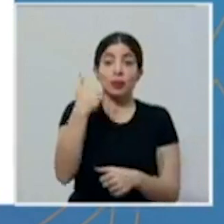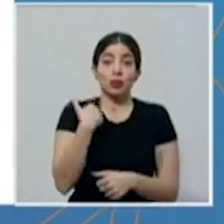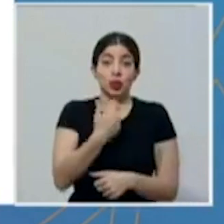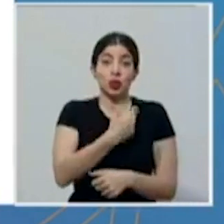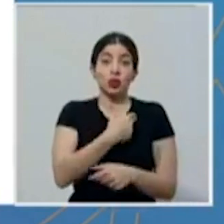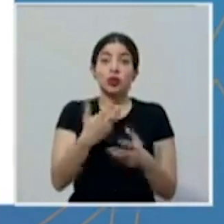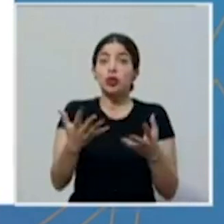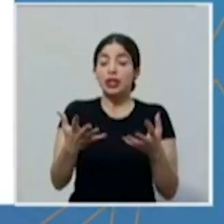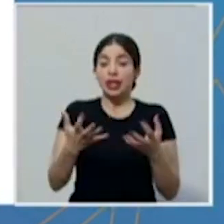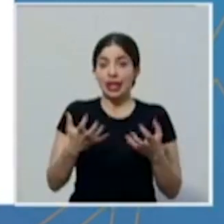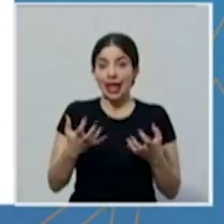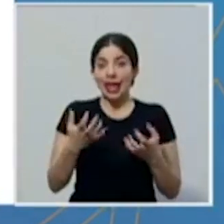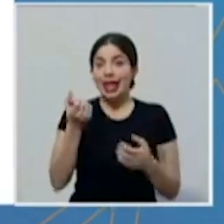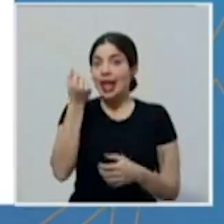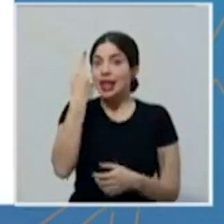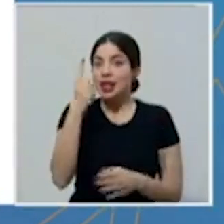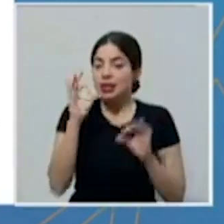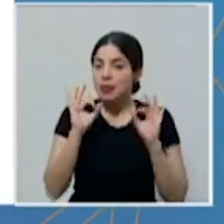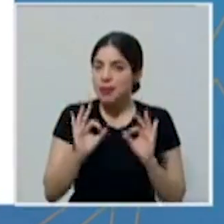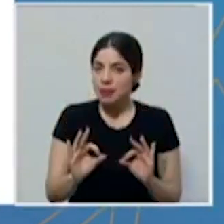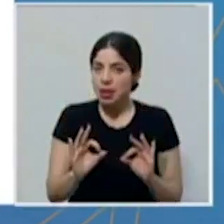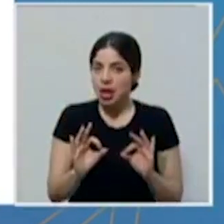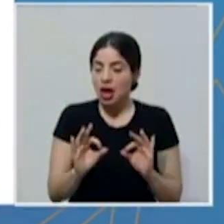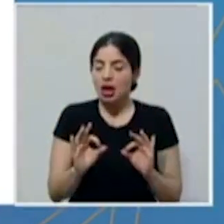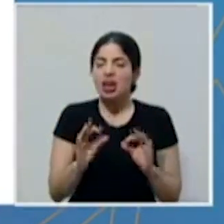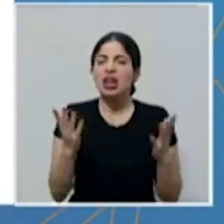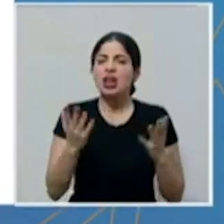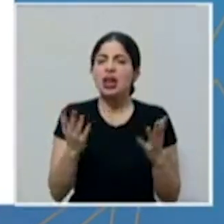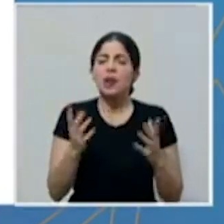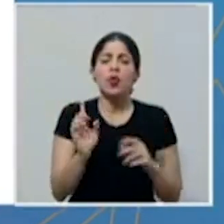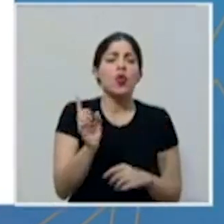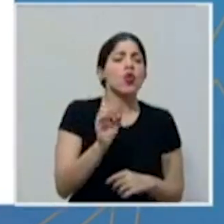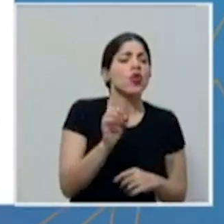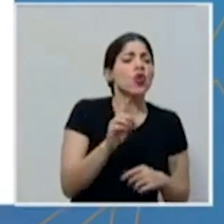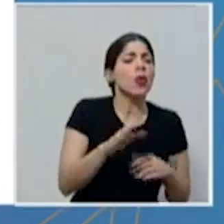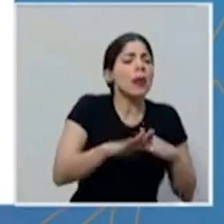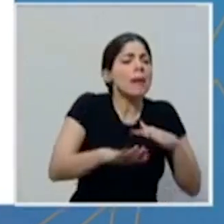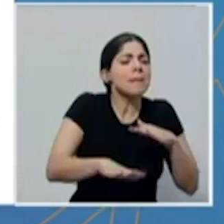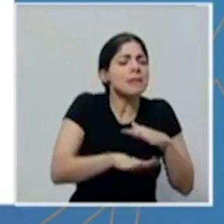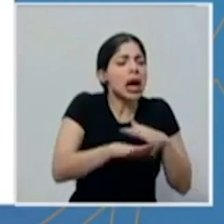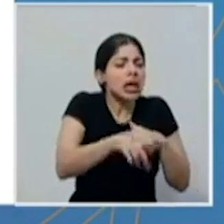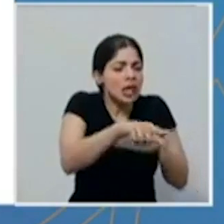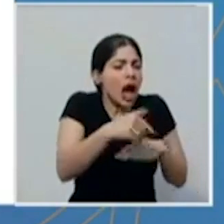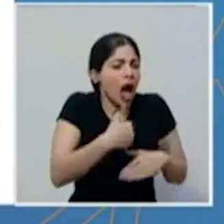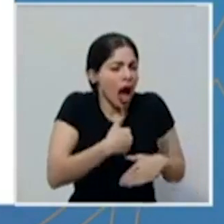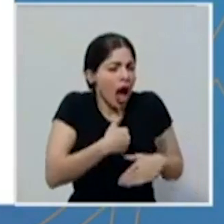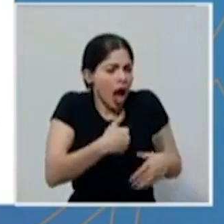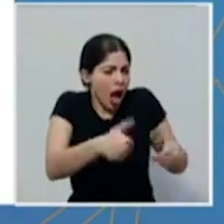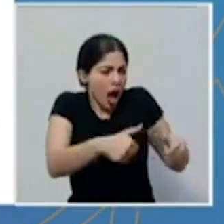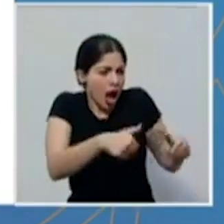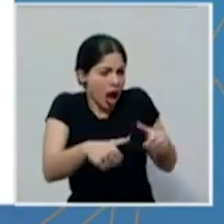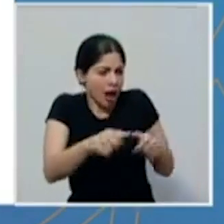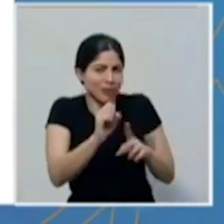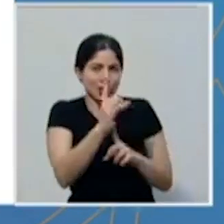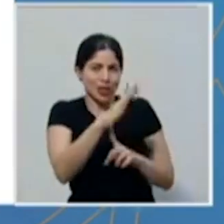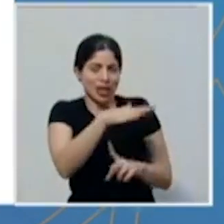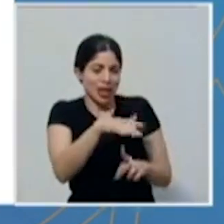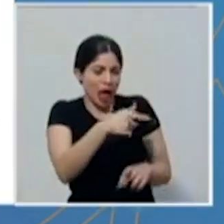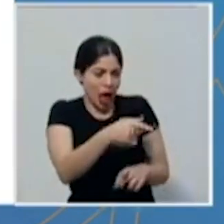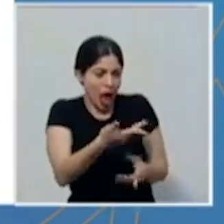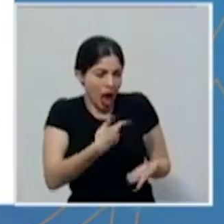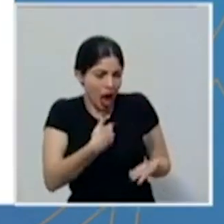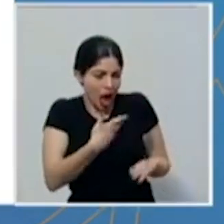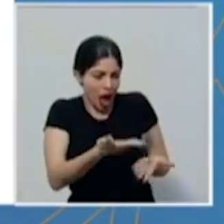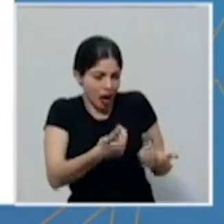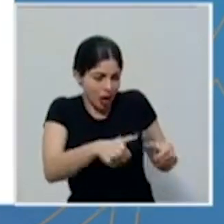entender bien a dónde están los consensos básicos que tenemos como sociedad, pero también